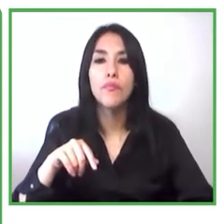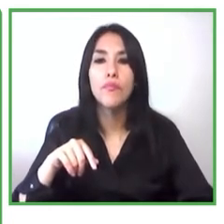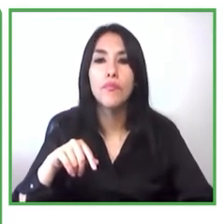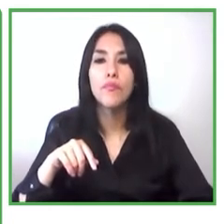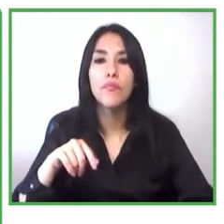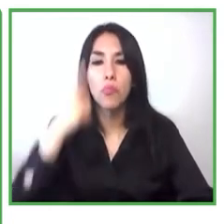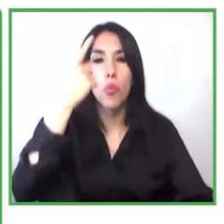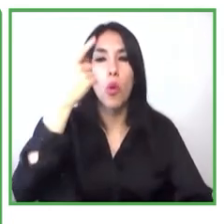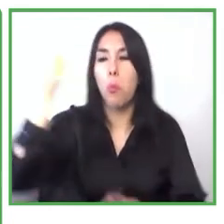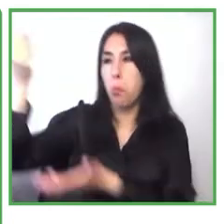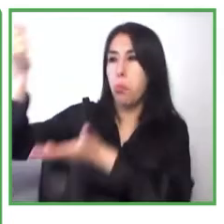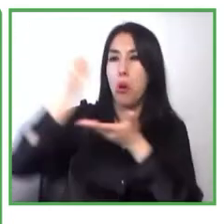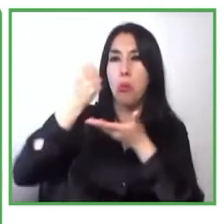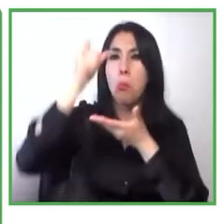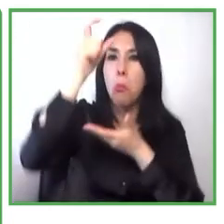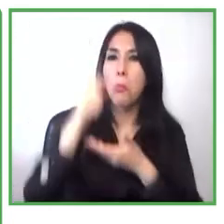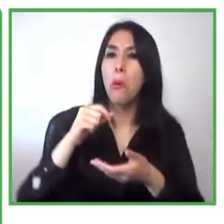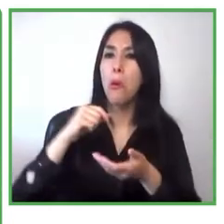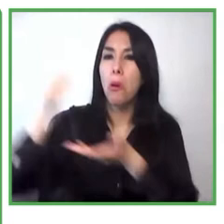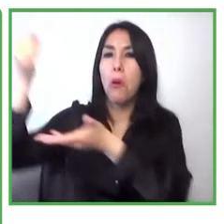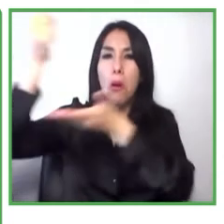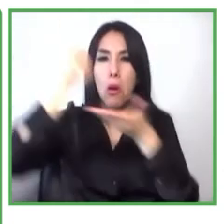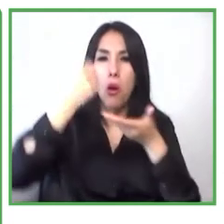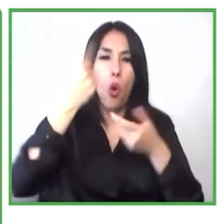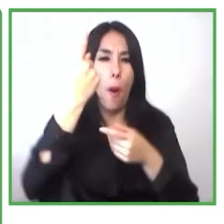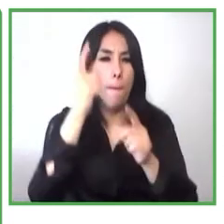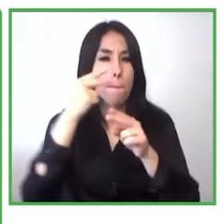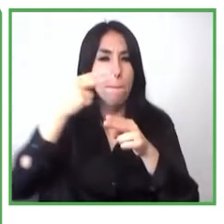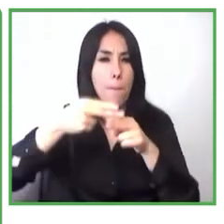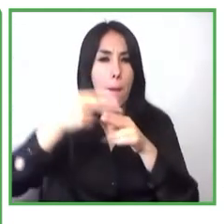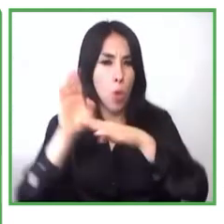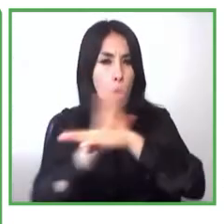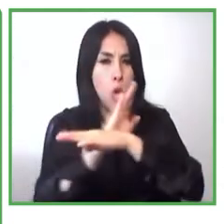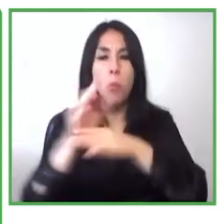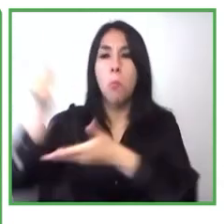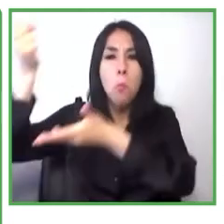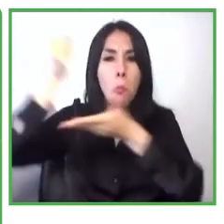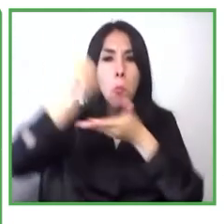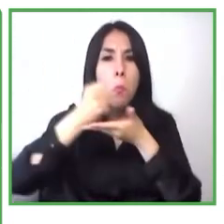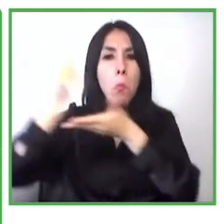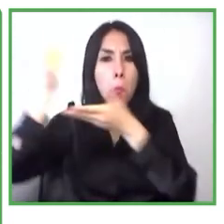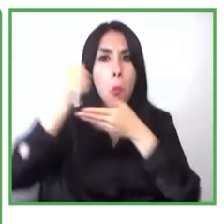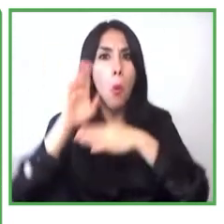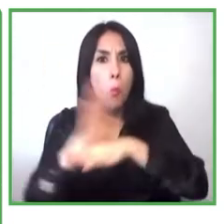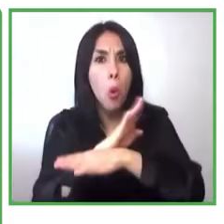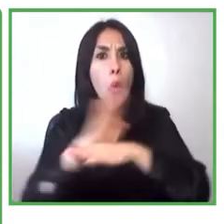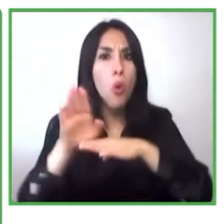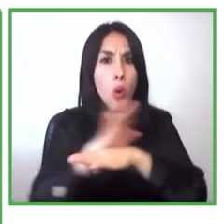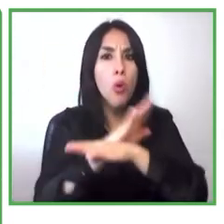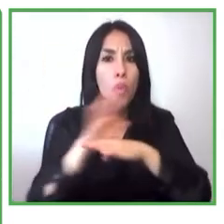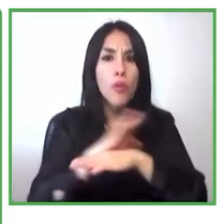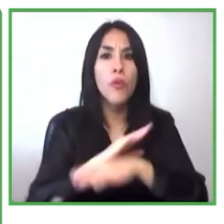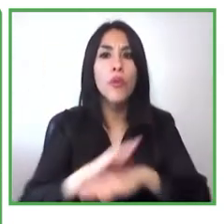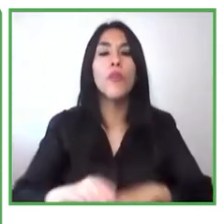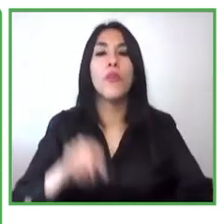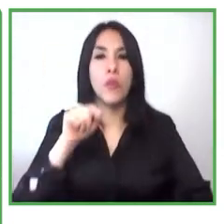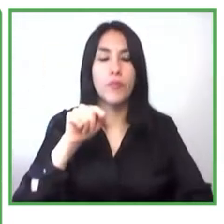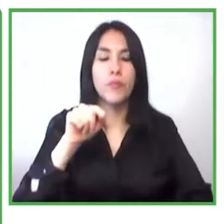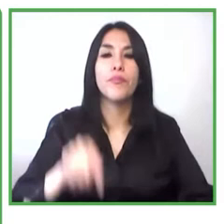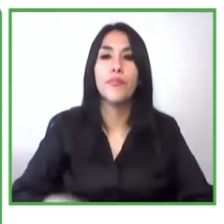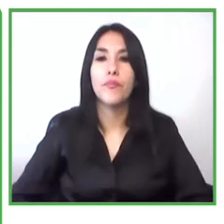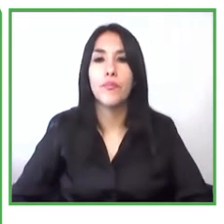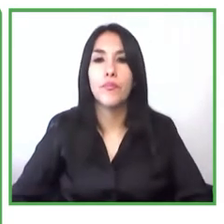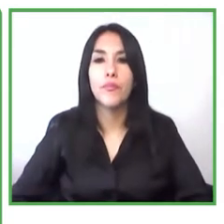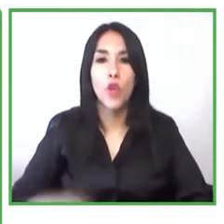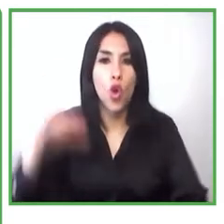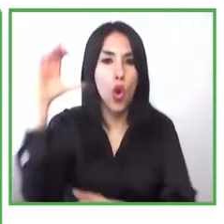espacio de articulación que se crea en Colombia por ley que son las subcomisiones de inclusión social laboral y productiva a nivel